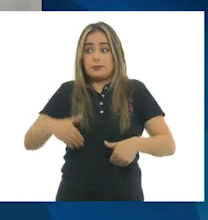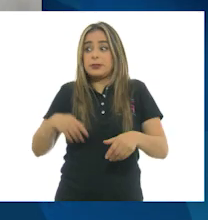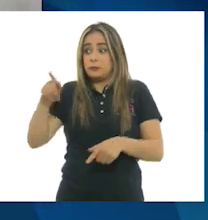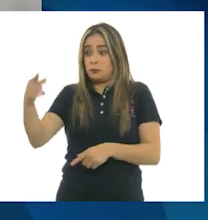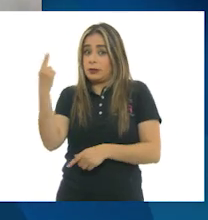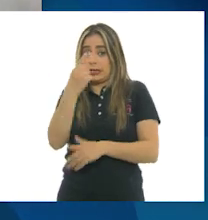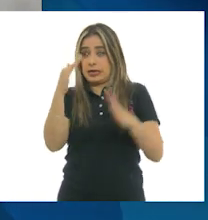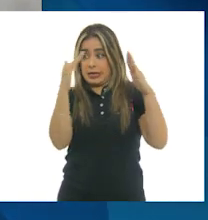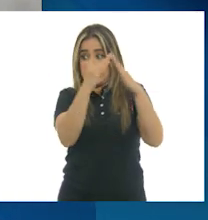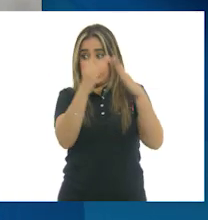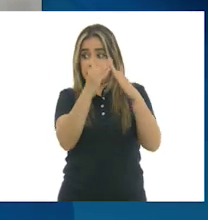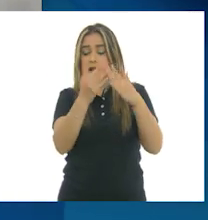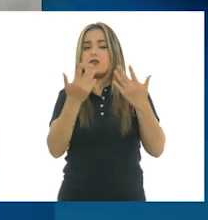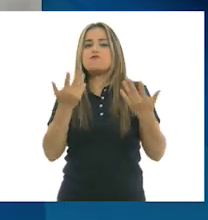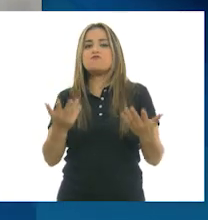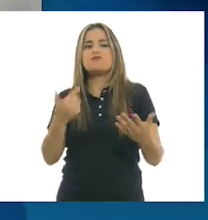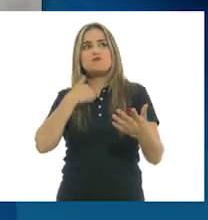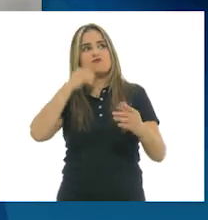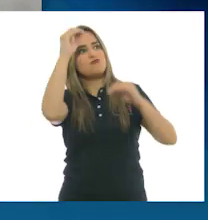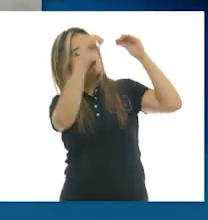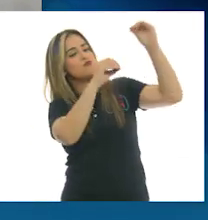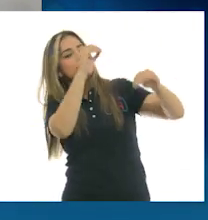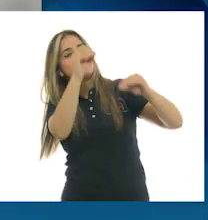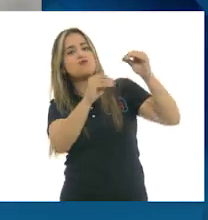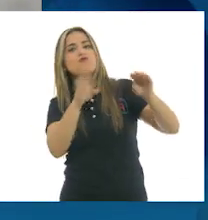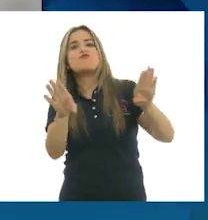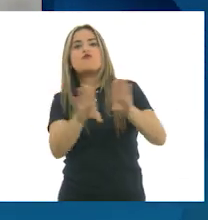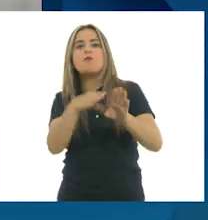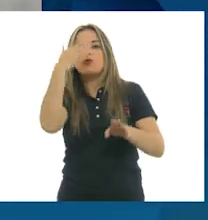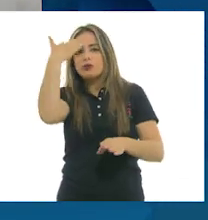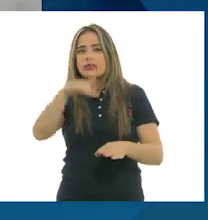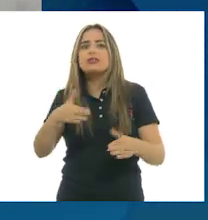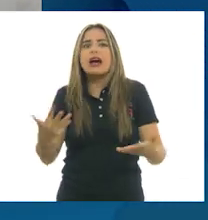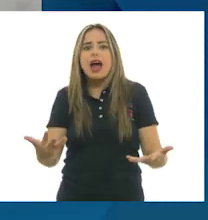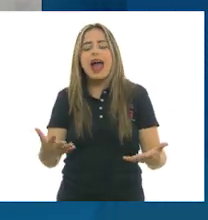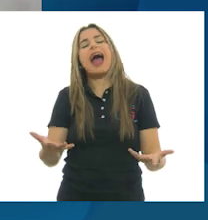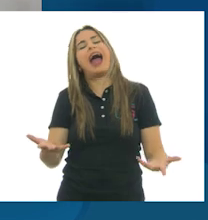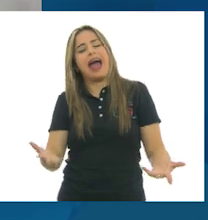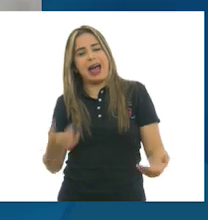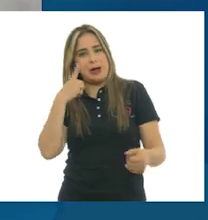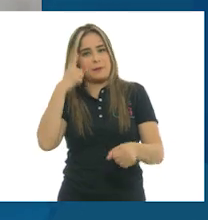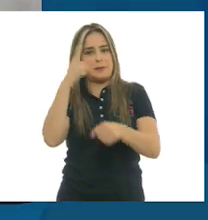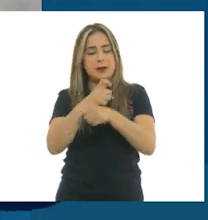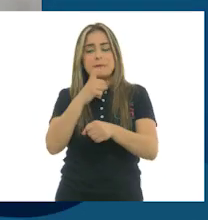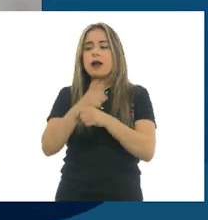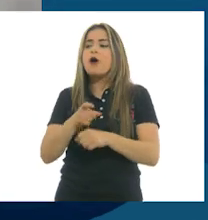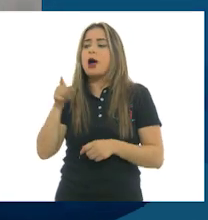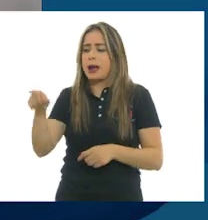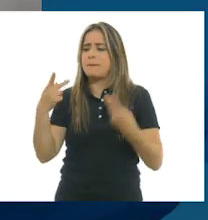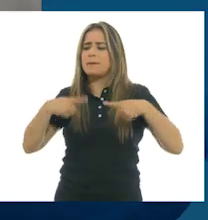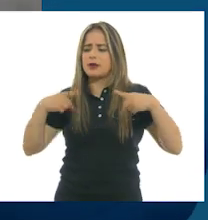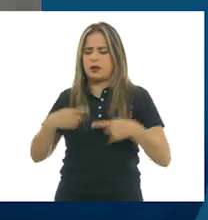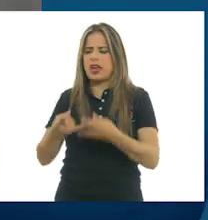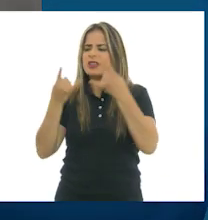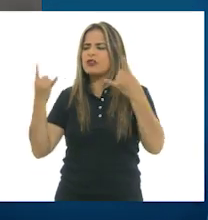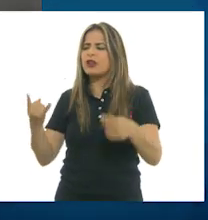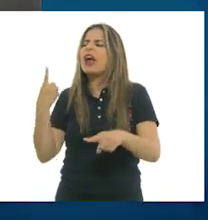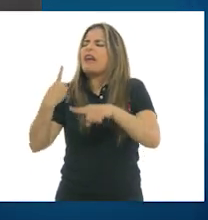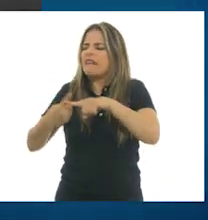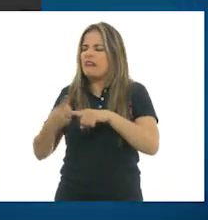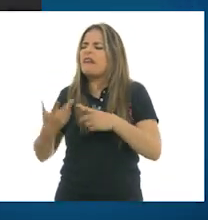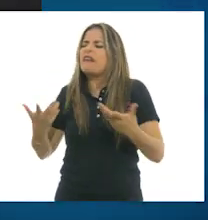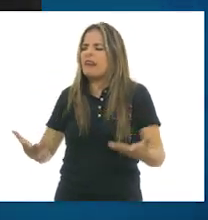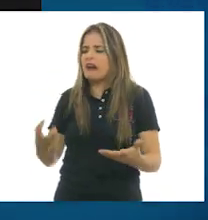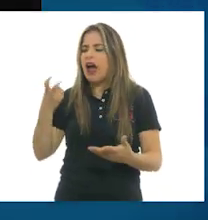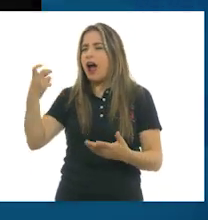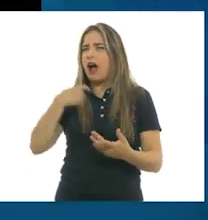¿cómo vamos a decidir qué forma le vamos a dar? Primero, vamos a imaginar que un personaje vive en esa casa. Podría